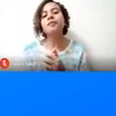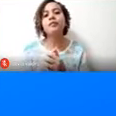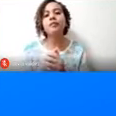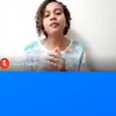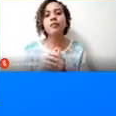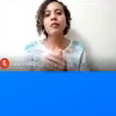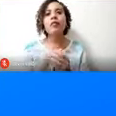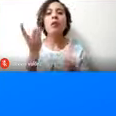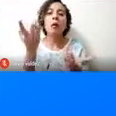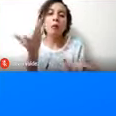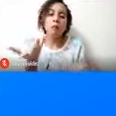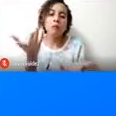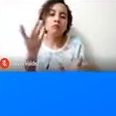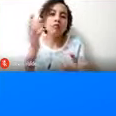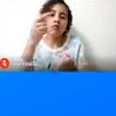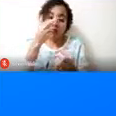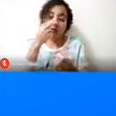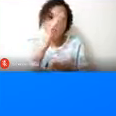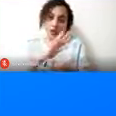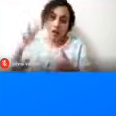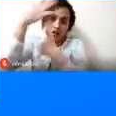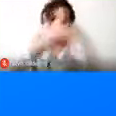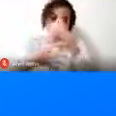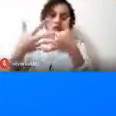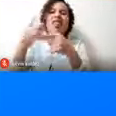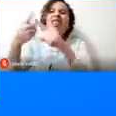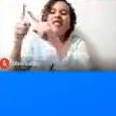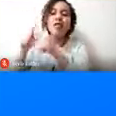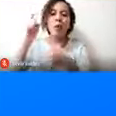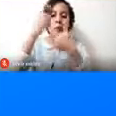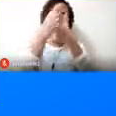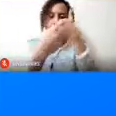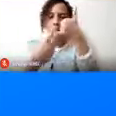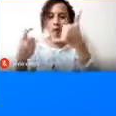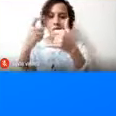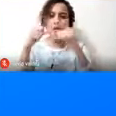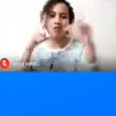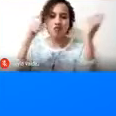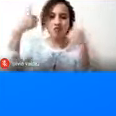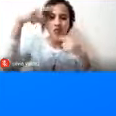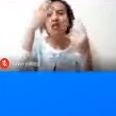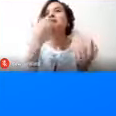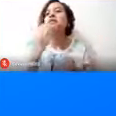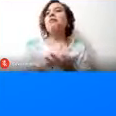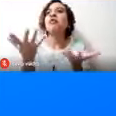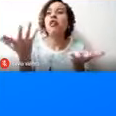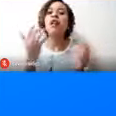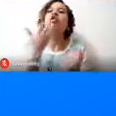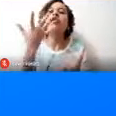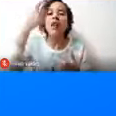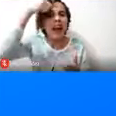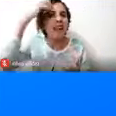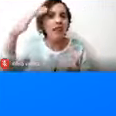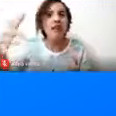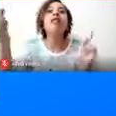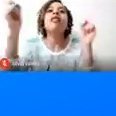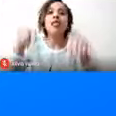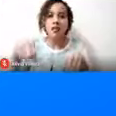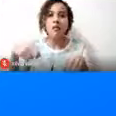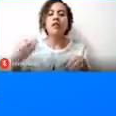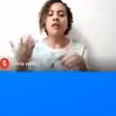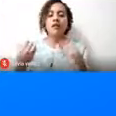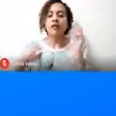para el caso nacional, en los diferentes destinos turísticos. Digamos, el caso puntual de Cartagena también tienen